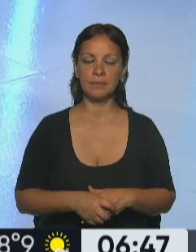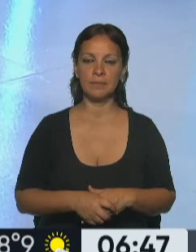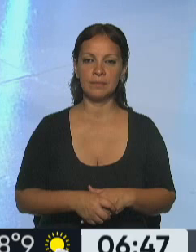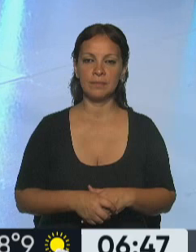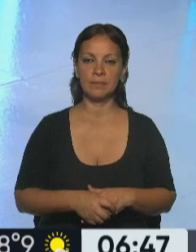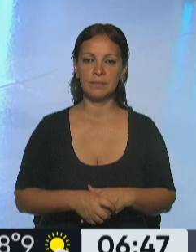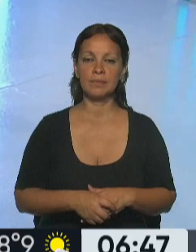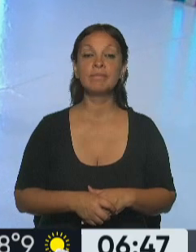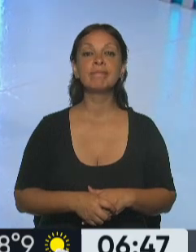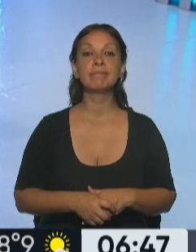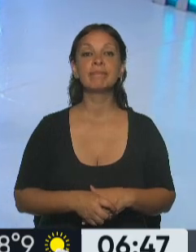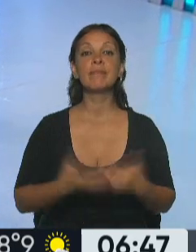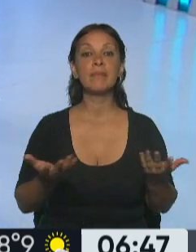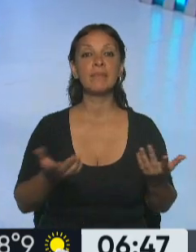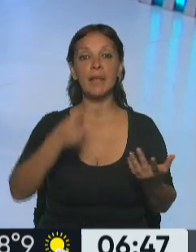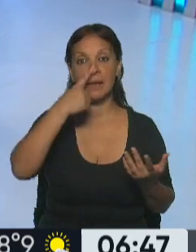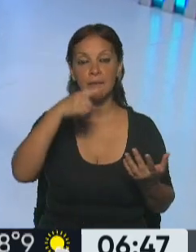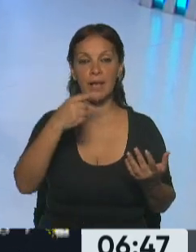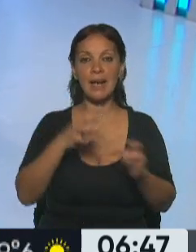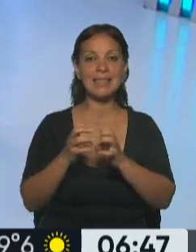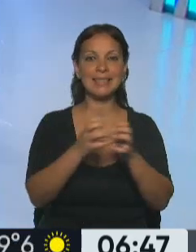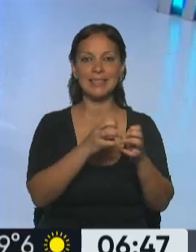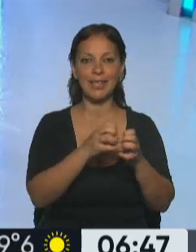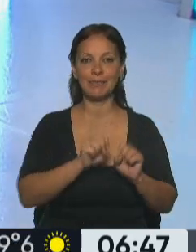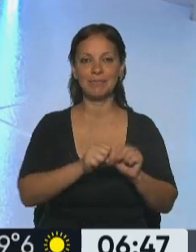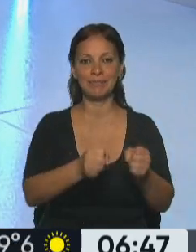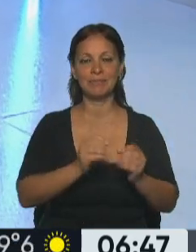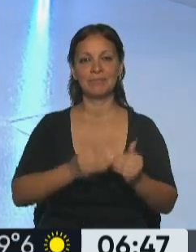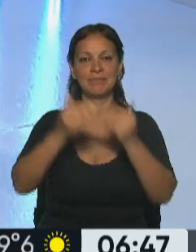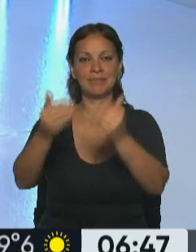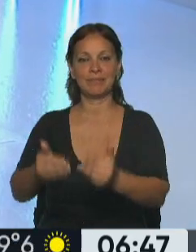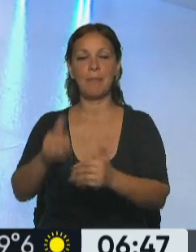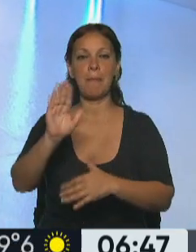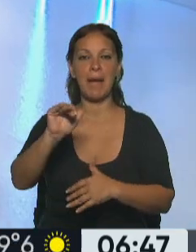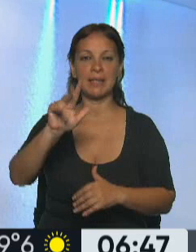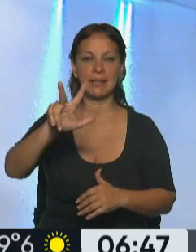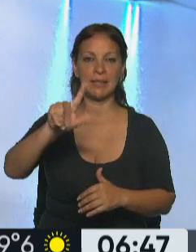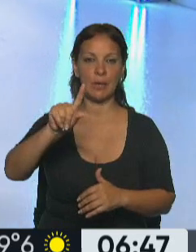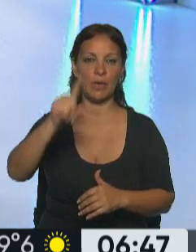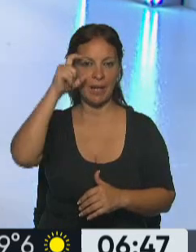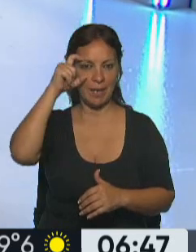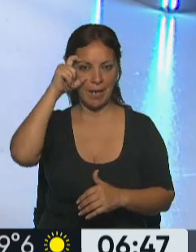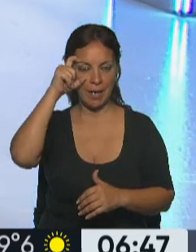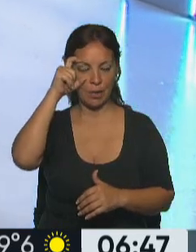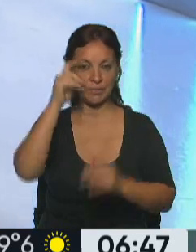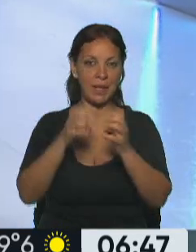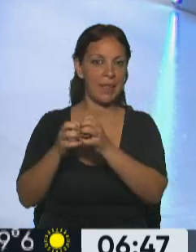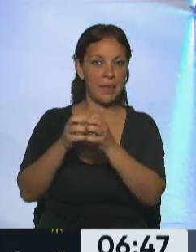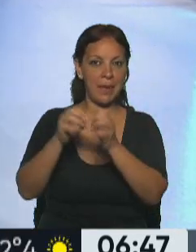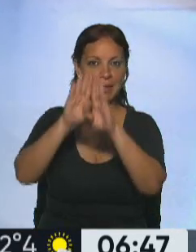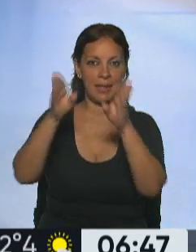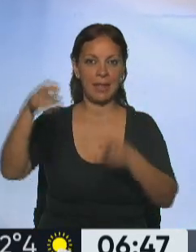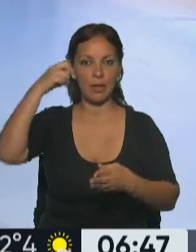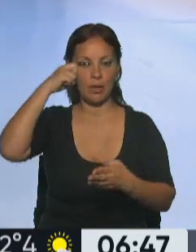Y finalmente pasó para el martes 31 de enero el análisis, el debate en el recinto del Congreso Nacional de la